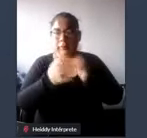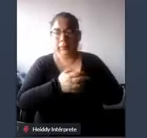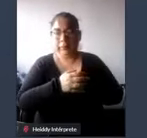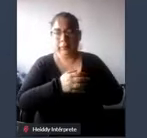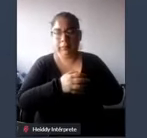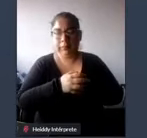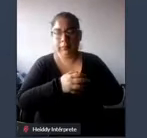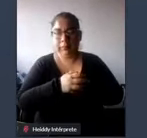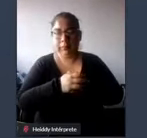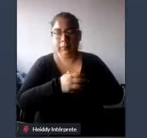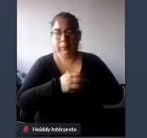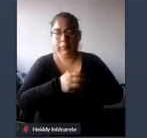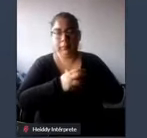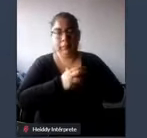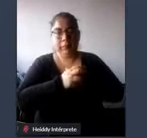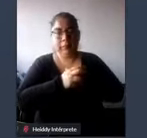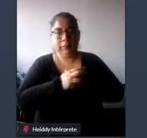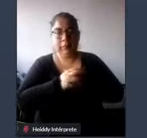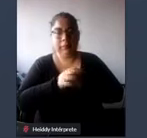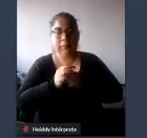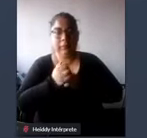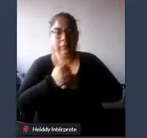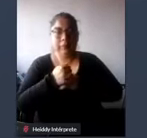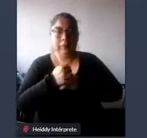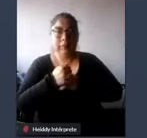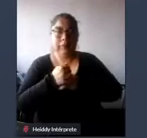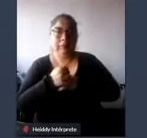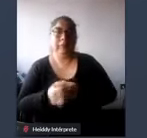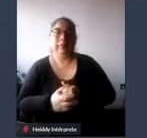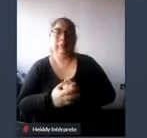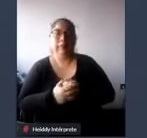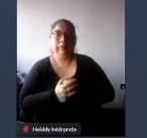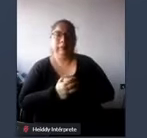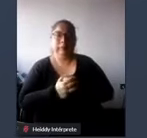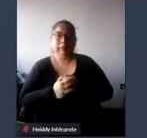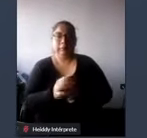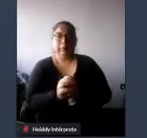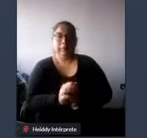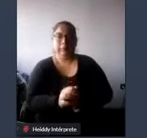si por favor tenemos exactamente dos minutos que nos restan de los 15